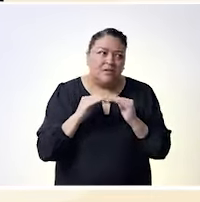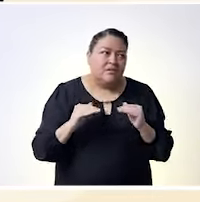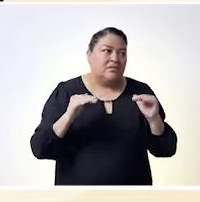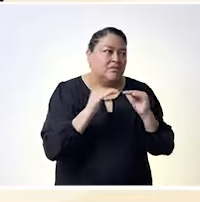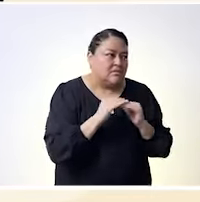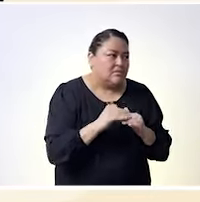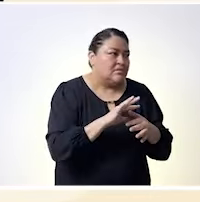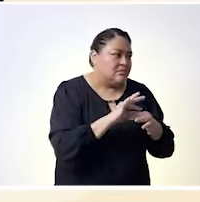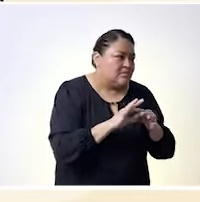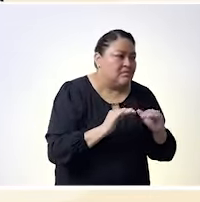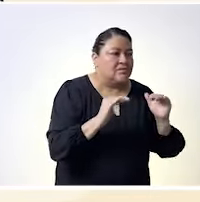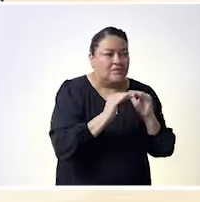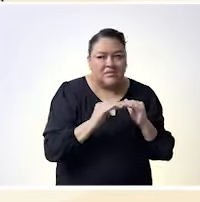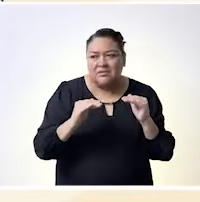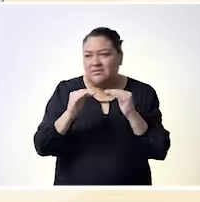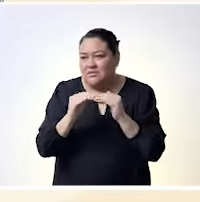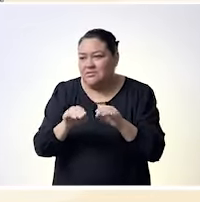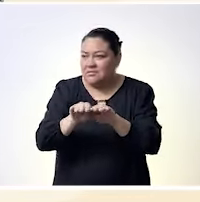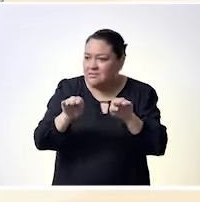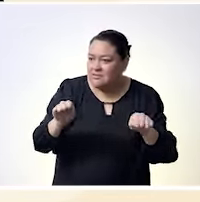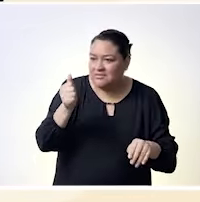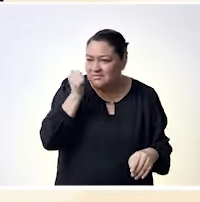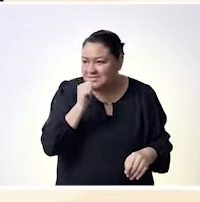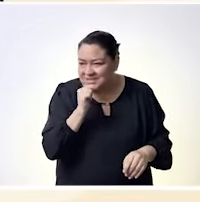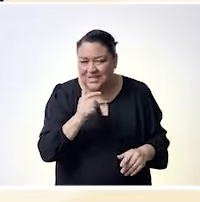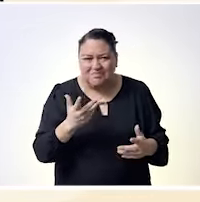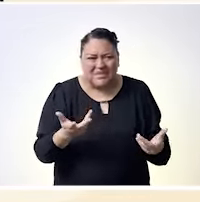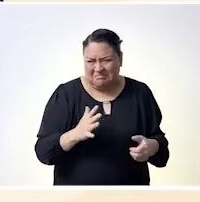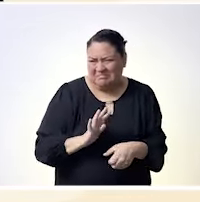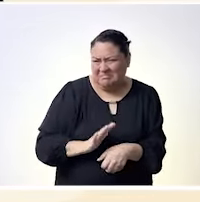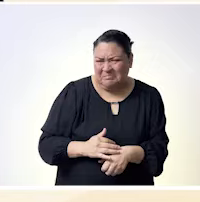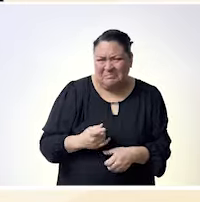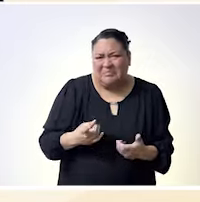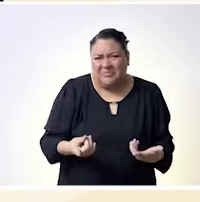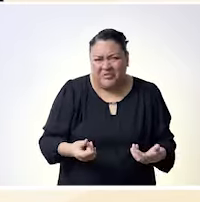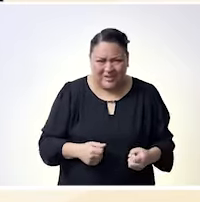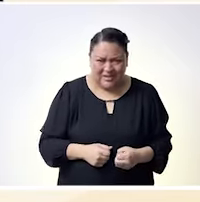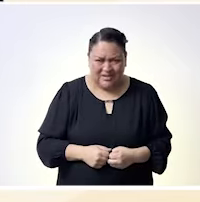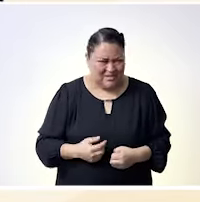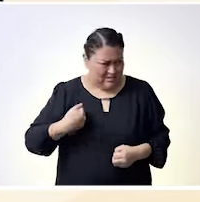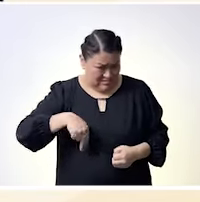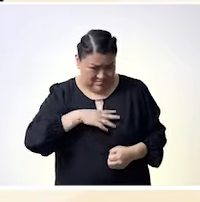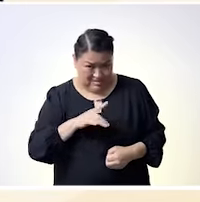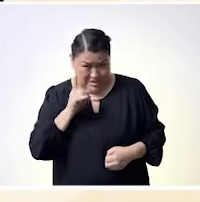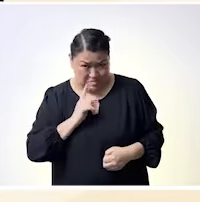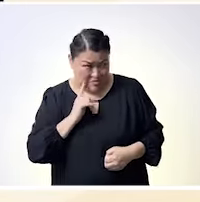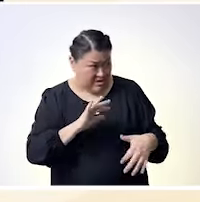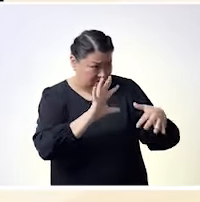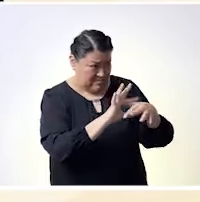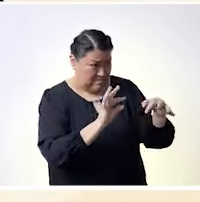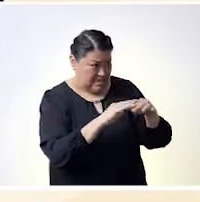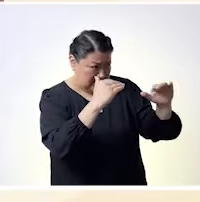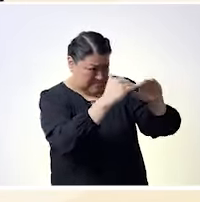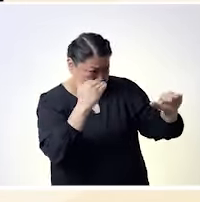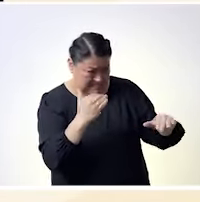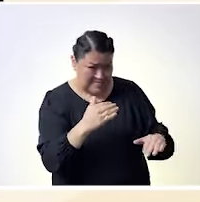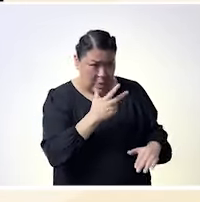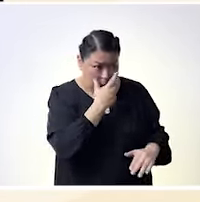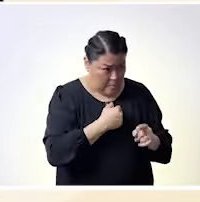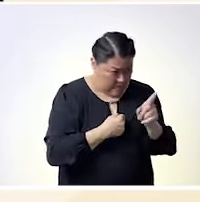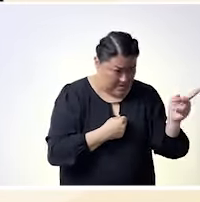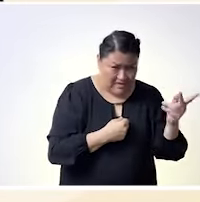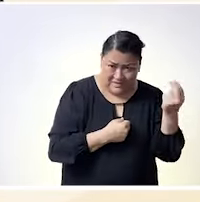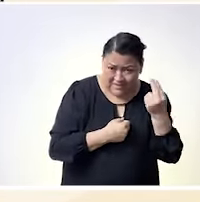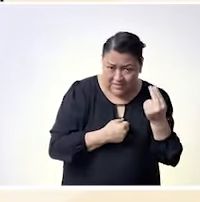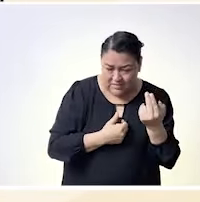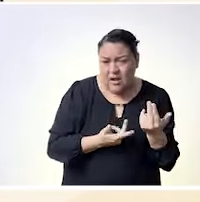cuando se tiene que llegar al tema de decir ¿y si fuera tu mamá? ¿y si fuera tu hermana? ¿no? sino hablar del tema de la